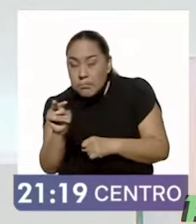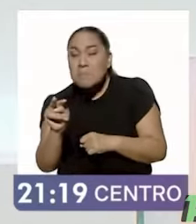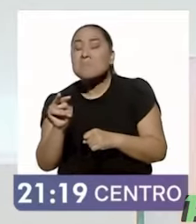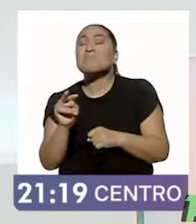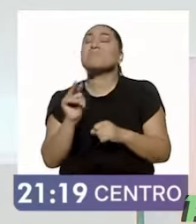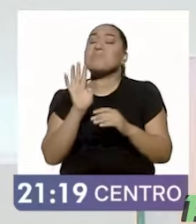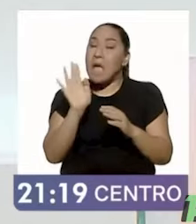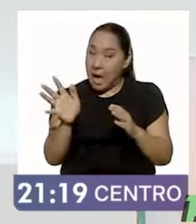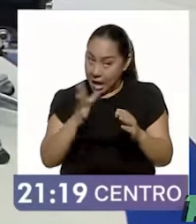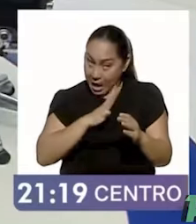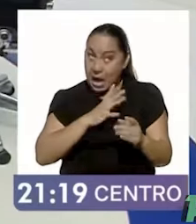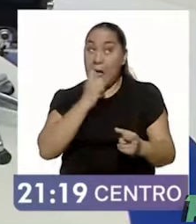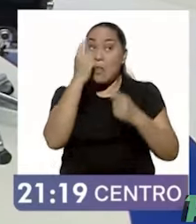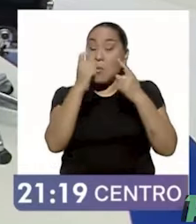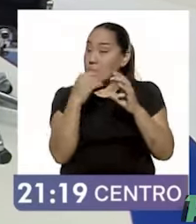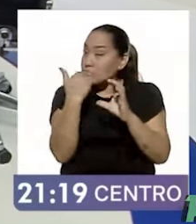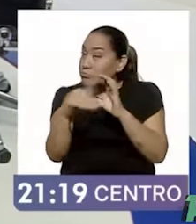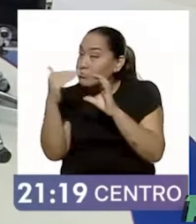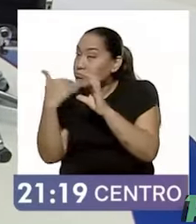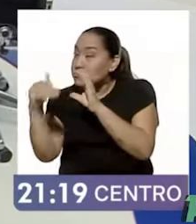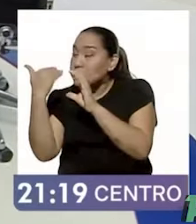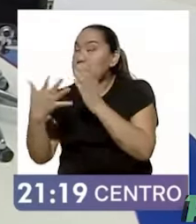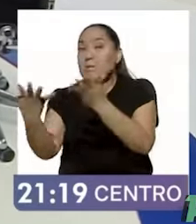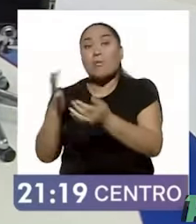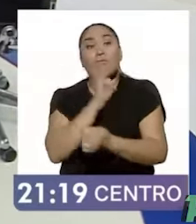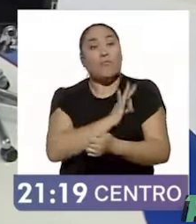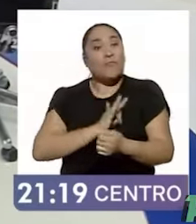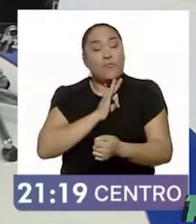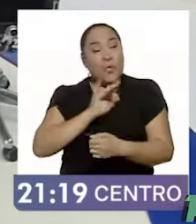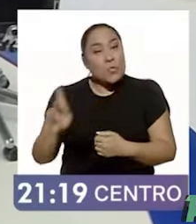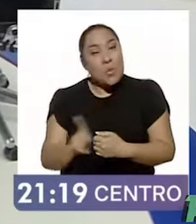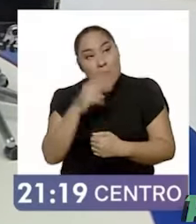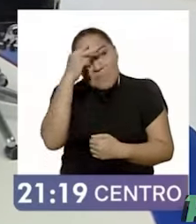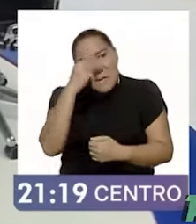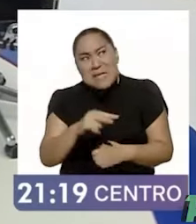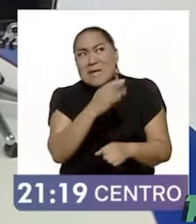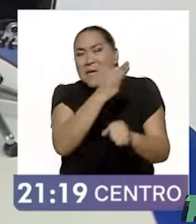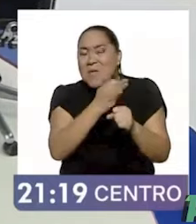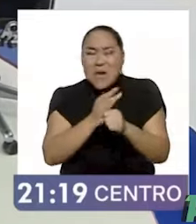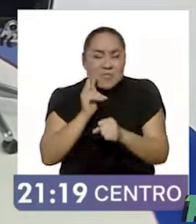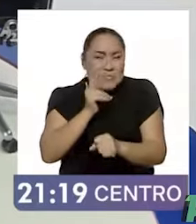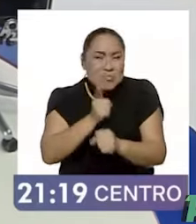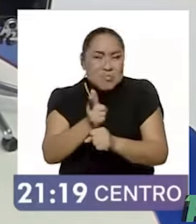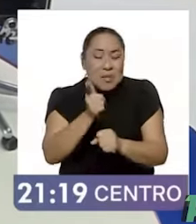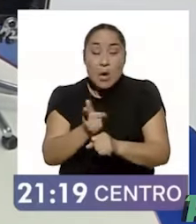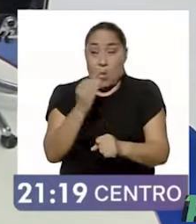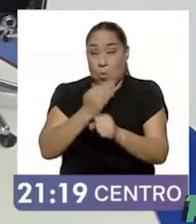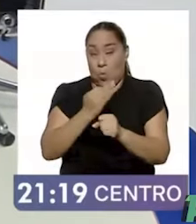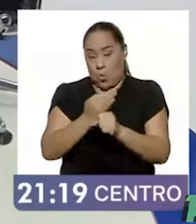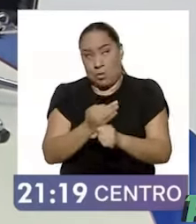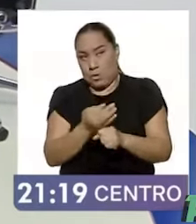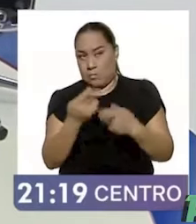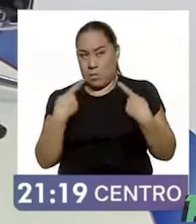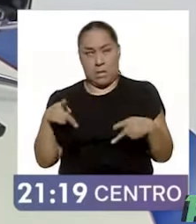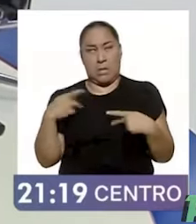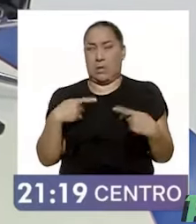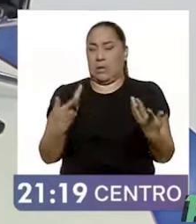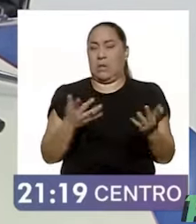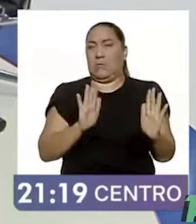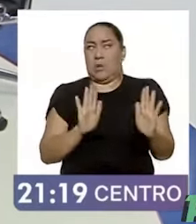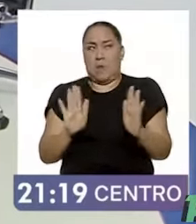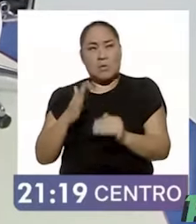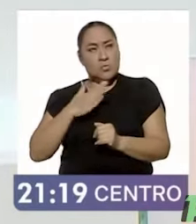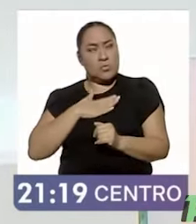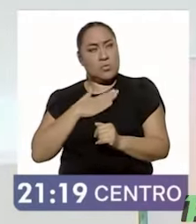a mandar un saludo de, bueno, de felicitación al pueblo de México, ¿no? Que yo creo que ahorita la gente está diciendo, a ver, espérenme, yo